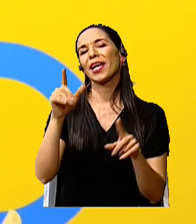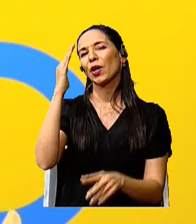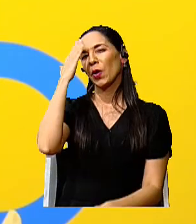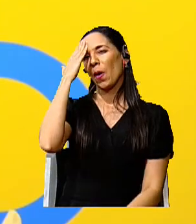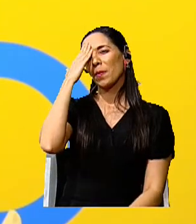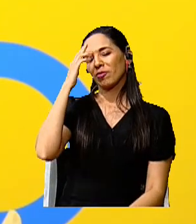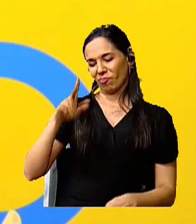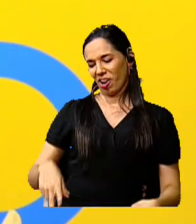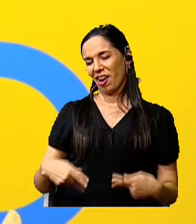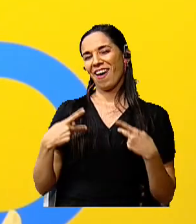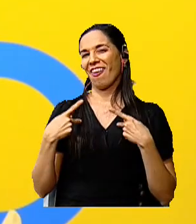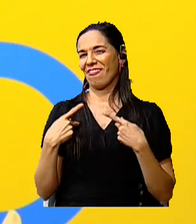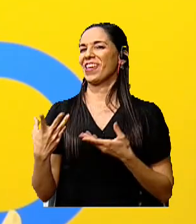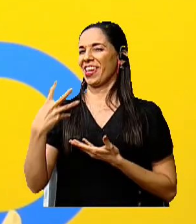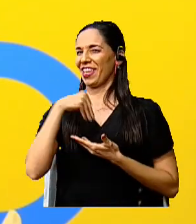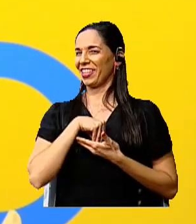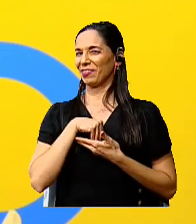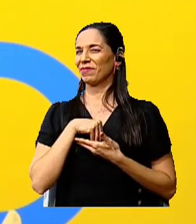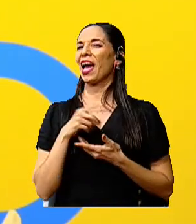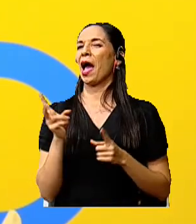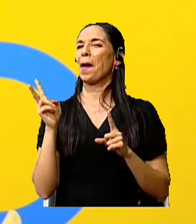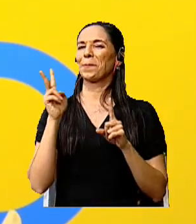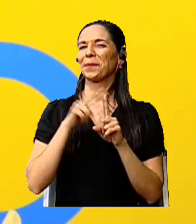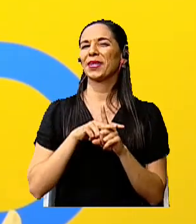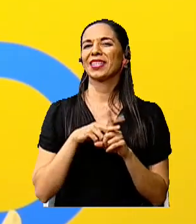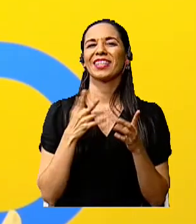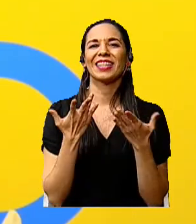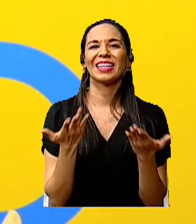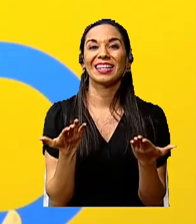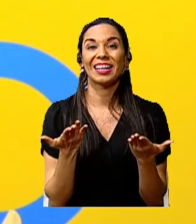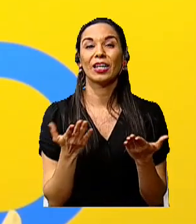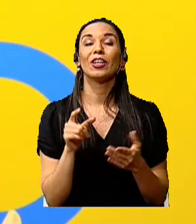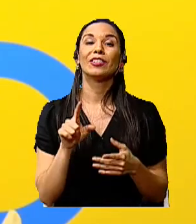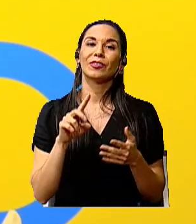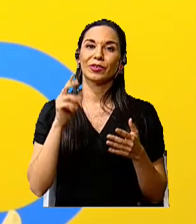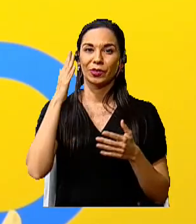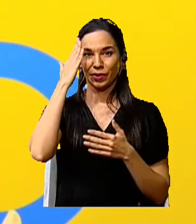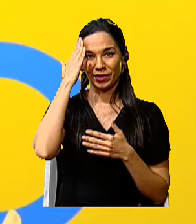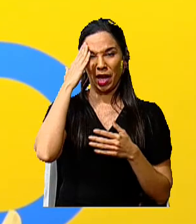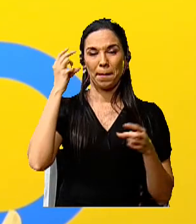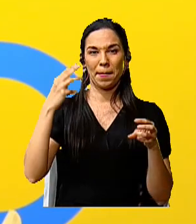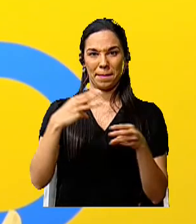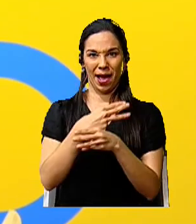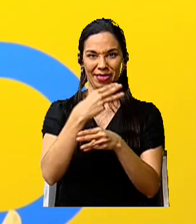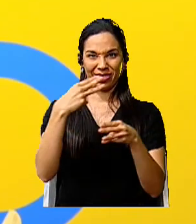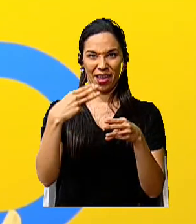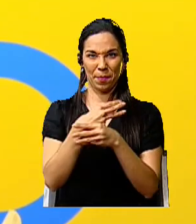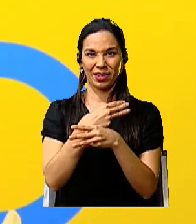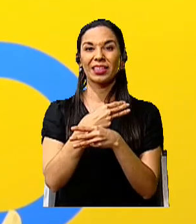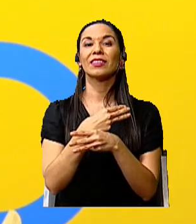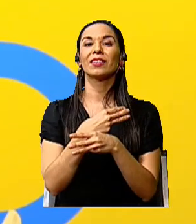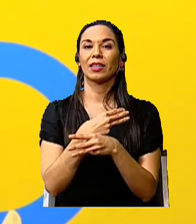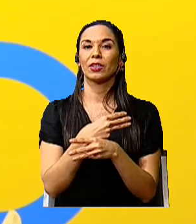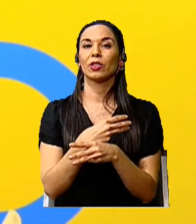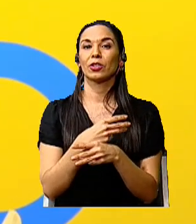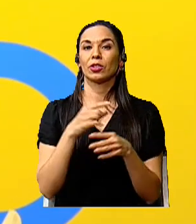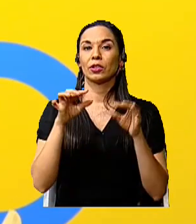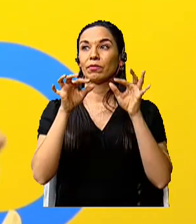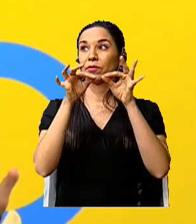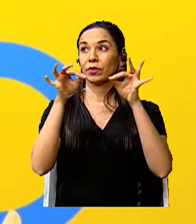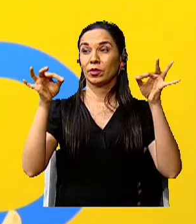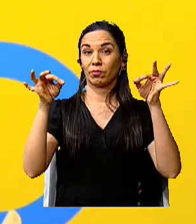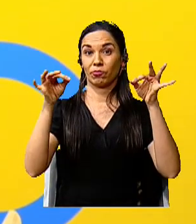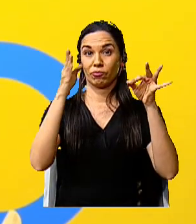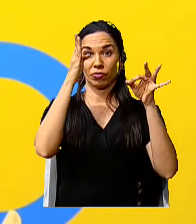para la vida, nosotros vamos a aplicar también acá un concepto de matemática. Tenemos un eje de simetría